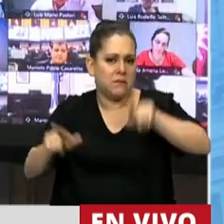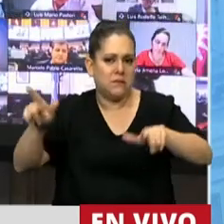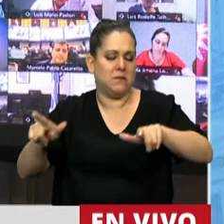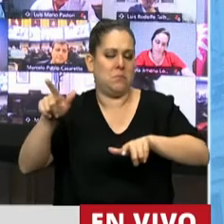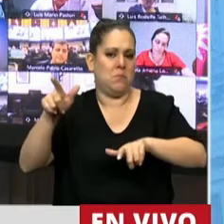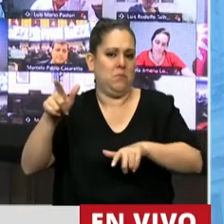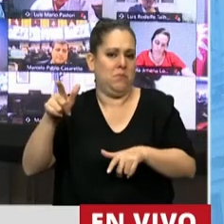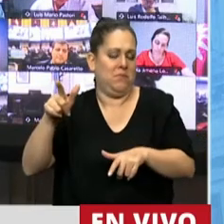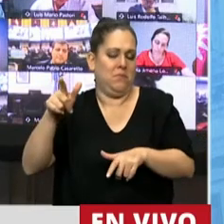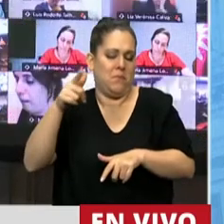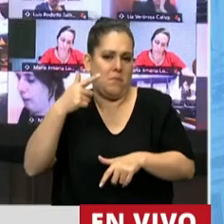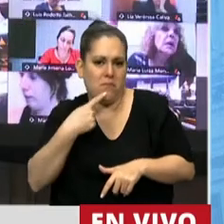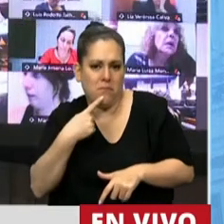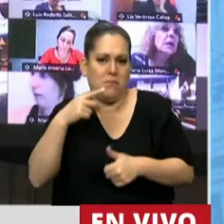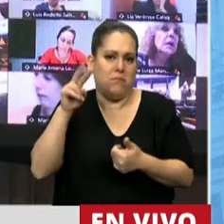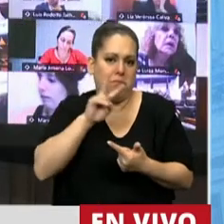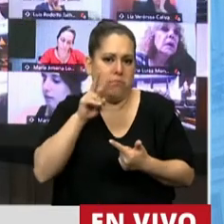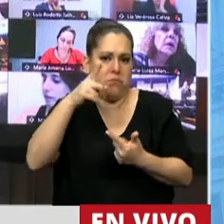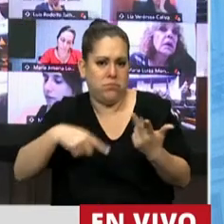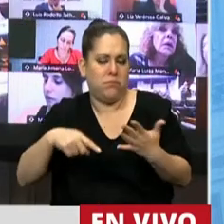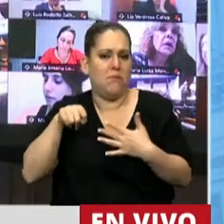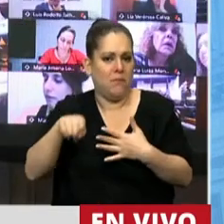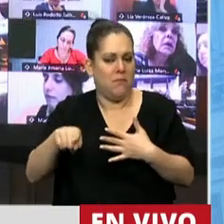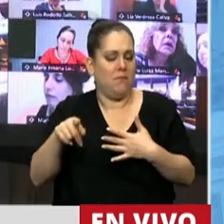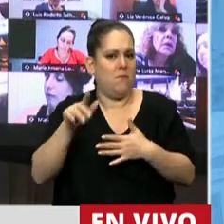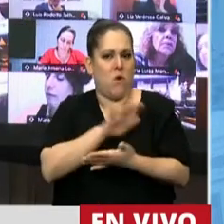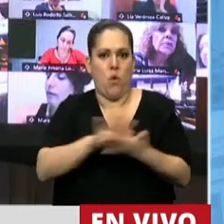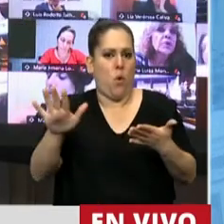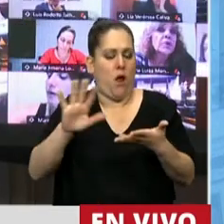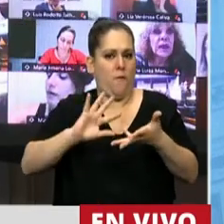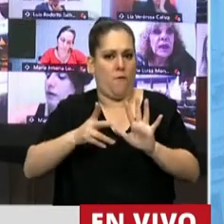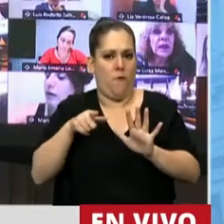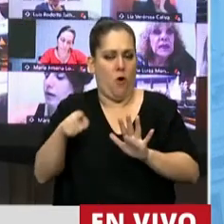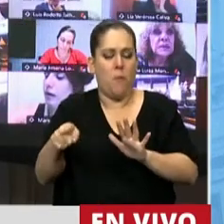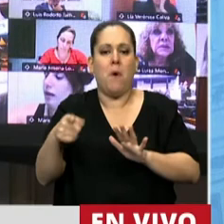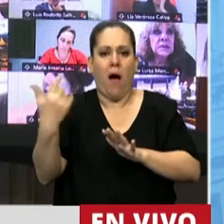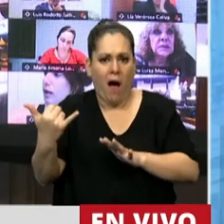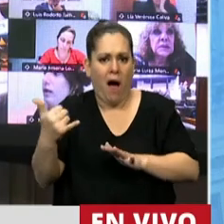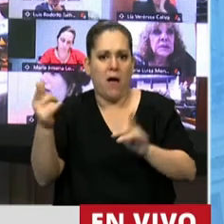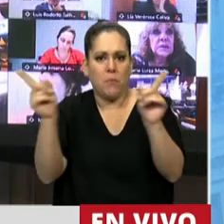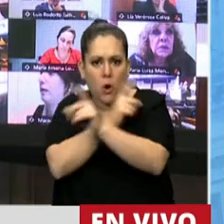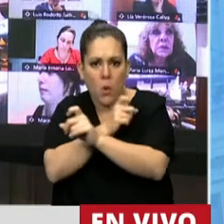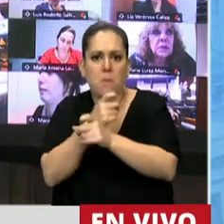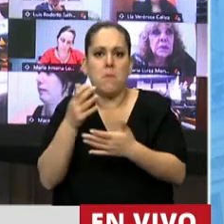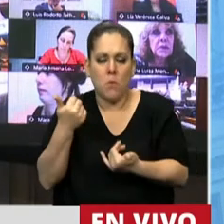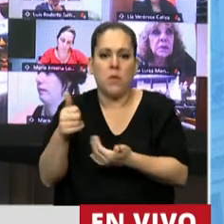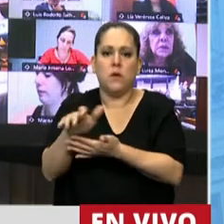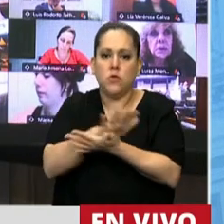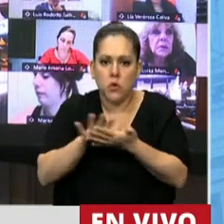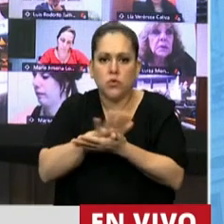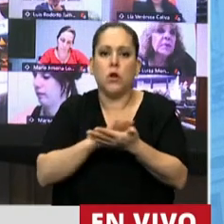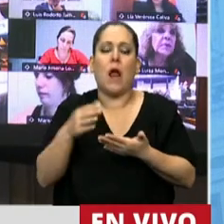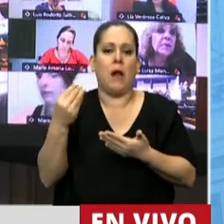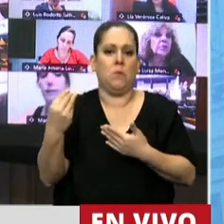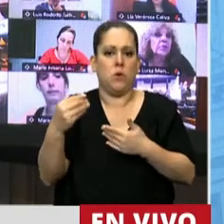Esta ley lo que hace entonces es crear un tipo de delito nuevo que permite dar respuestas a las problemáticas originadas por